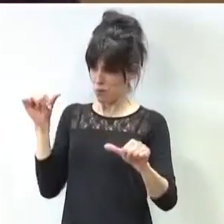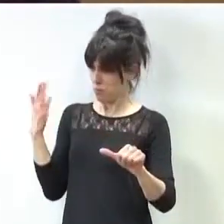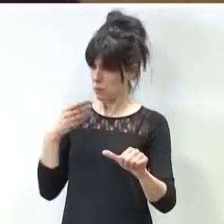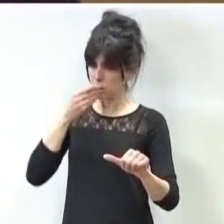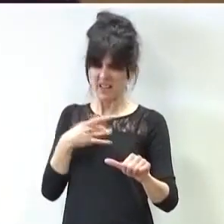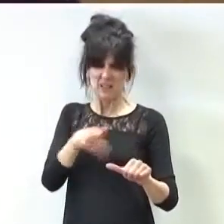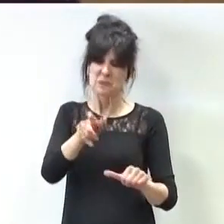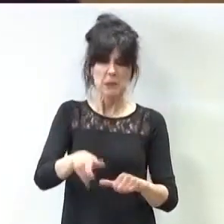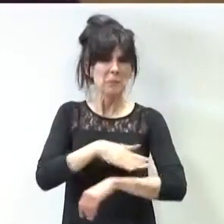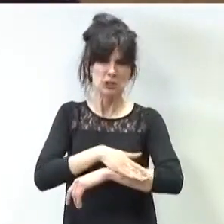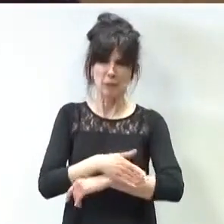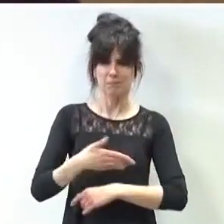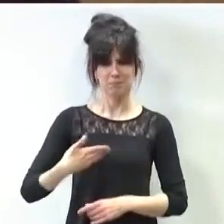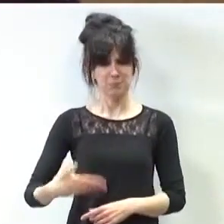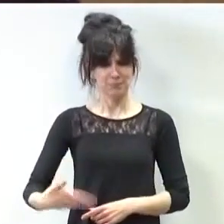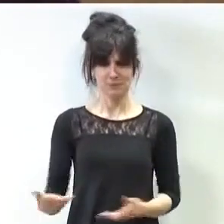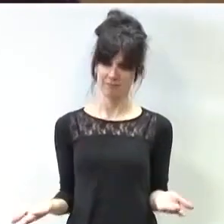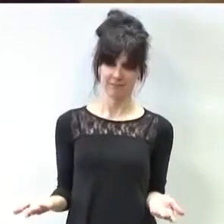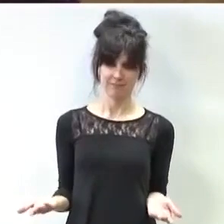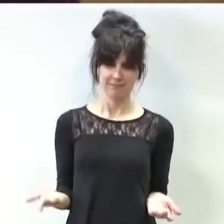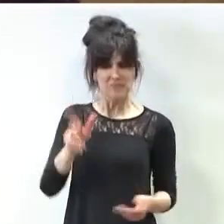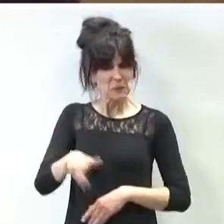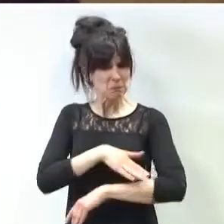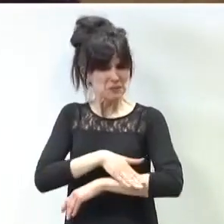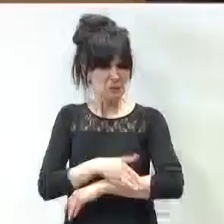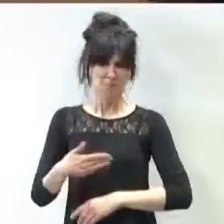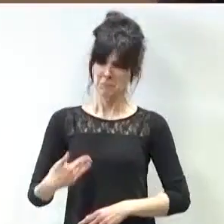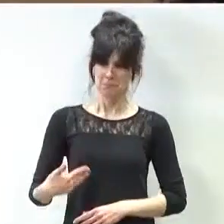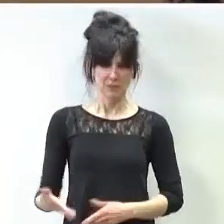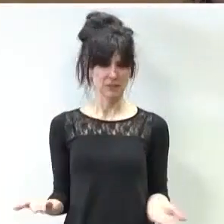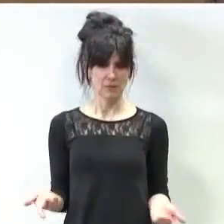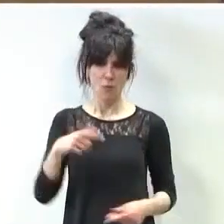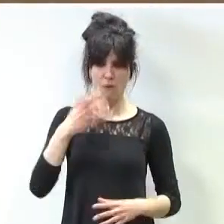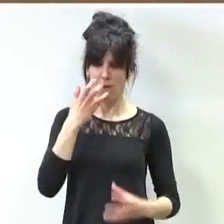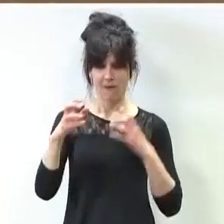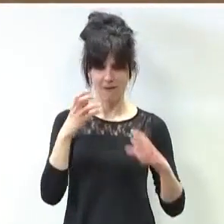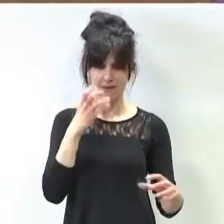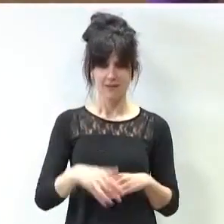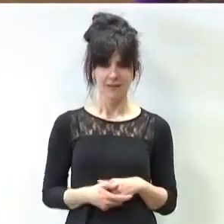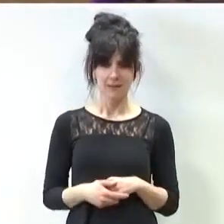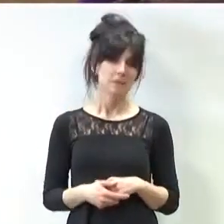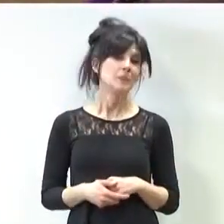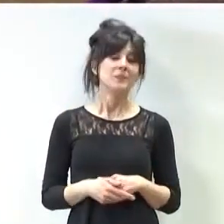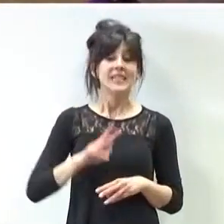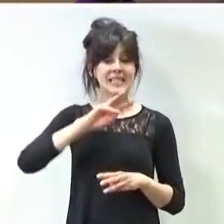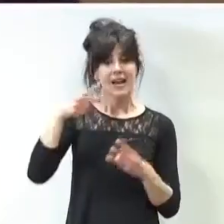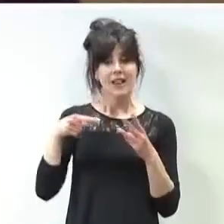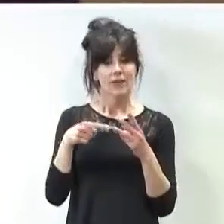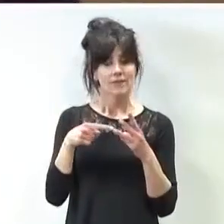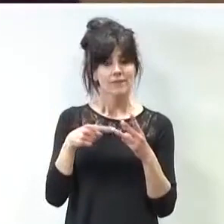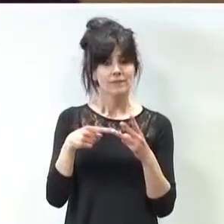ministro ramplón. Eso es usted. Un ministro ramplón. Y tercero.